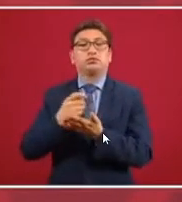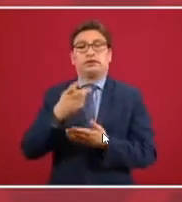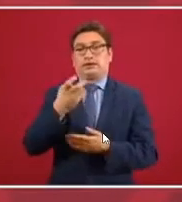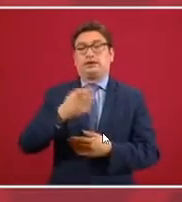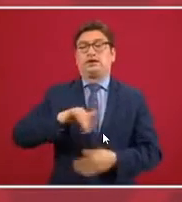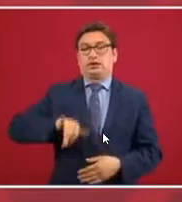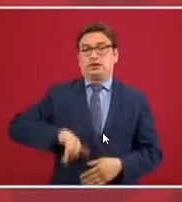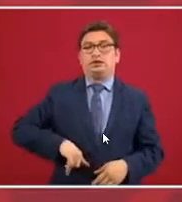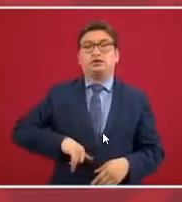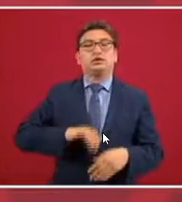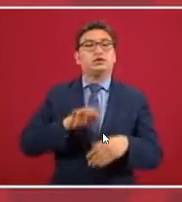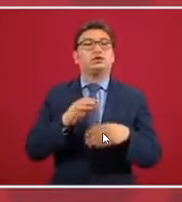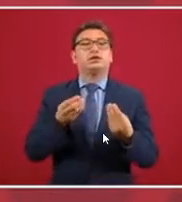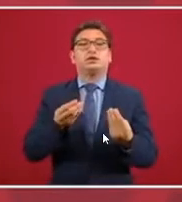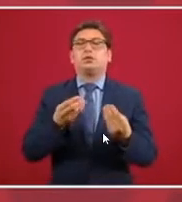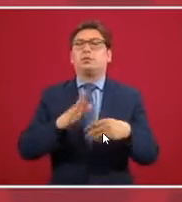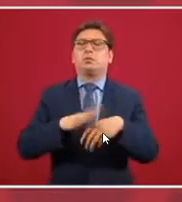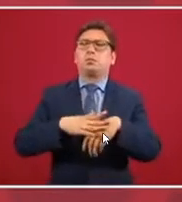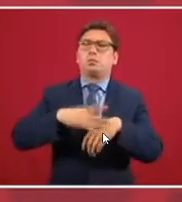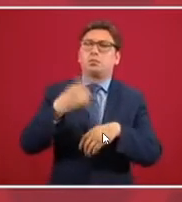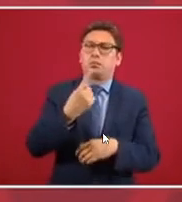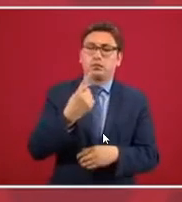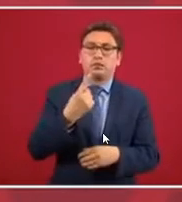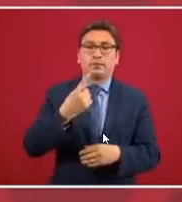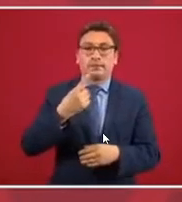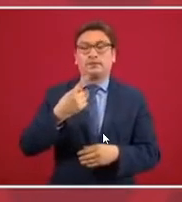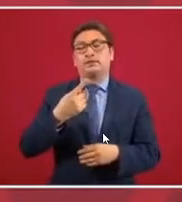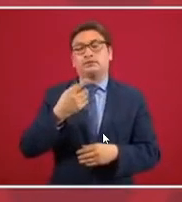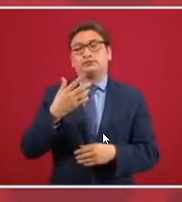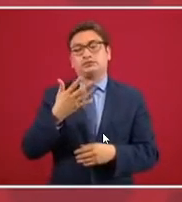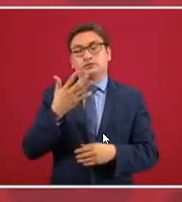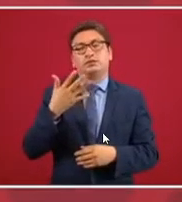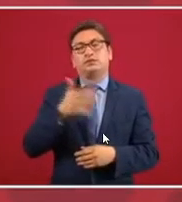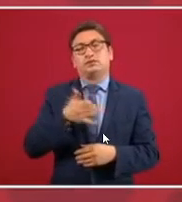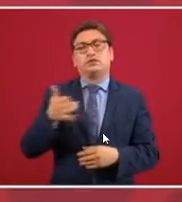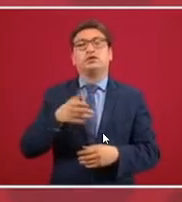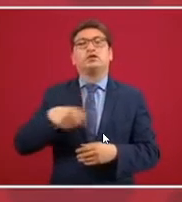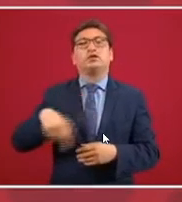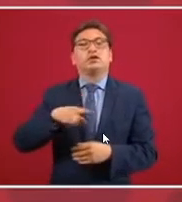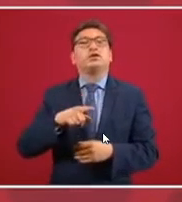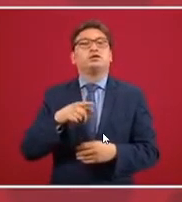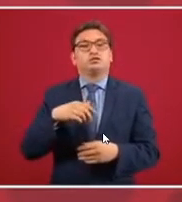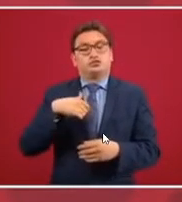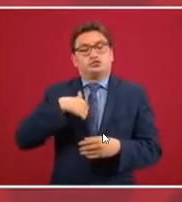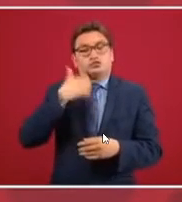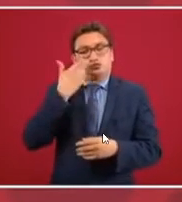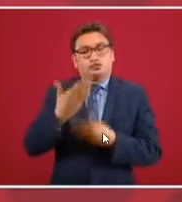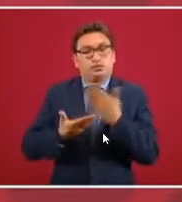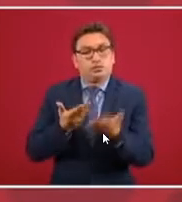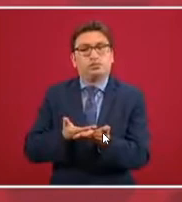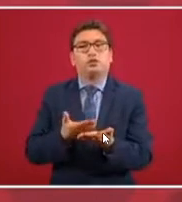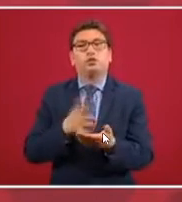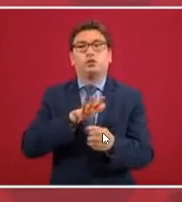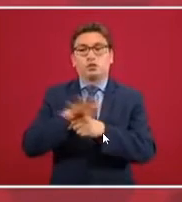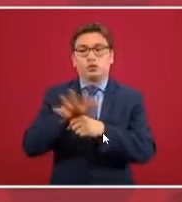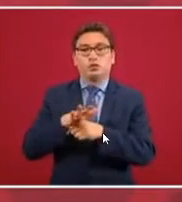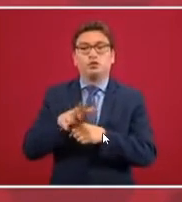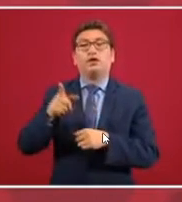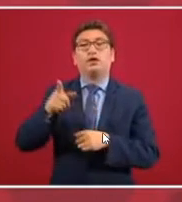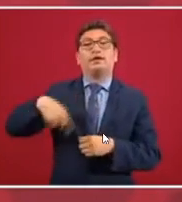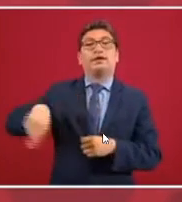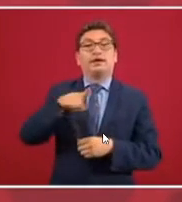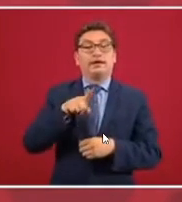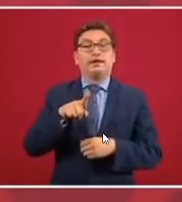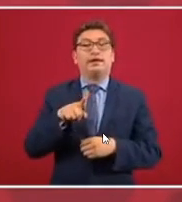porque queremos que en el caso del Infonavit estoy planteando que se entreguen los créditos